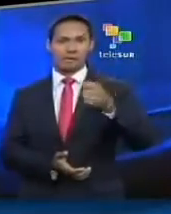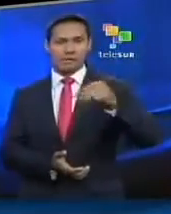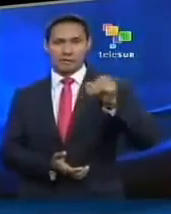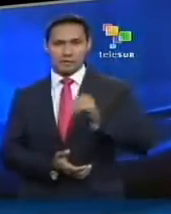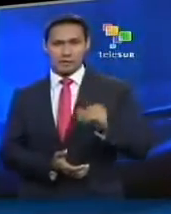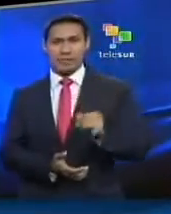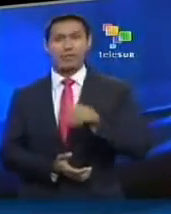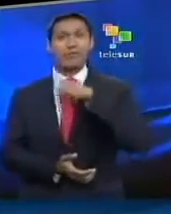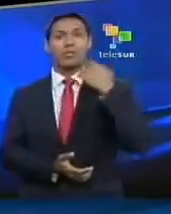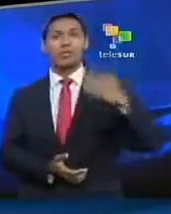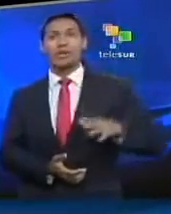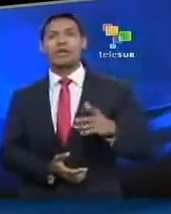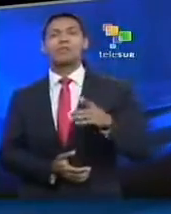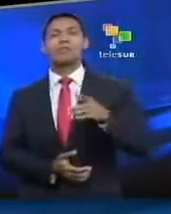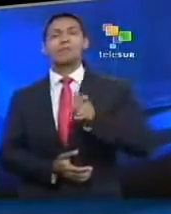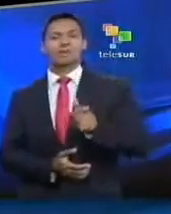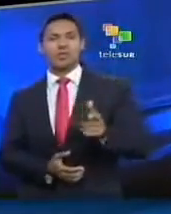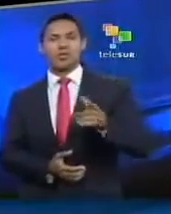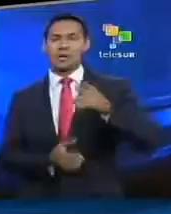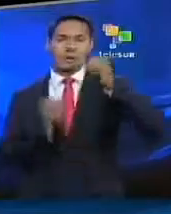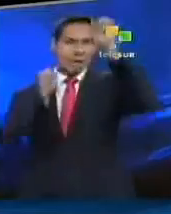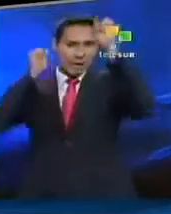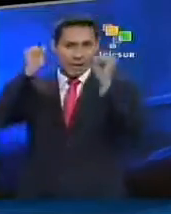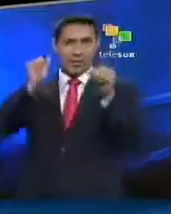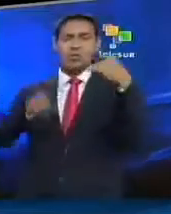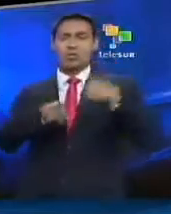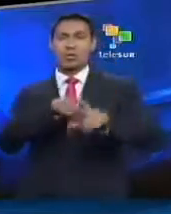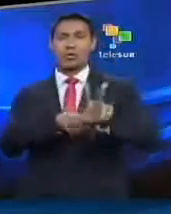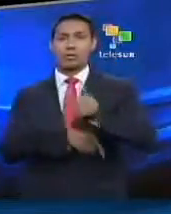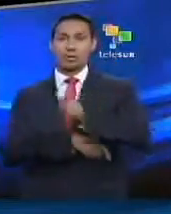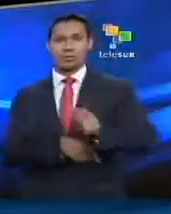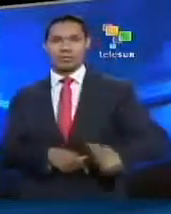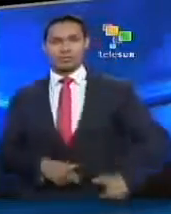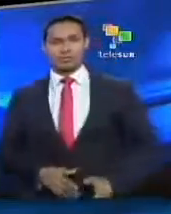en la ciudad de Benghazi, donde fallecieron el embajador Chris Stevens y otros tres funcionarios.